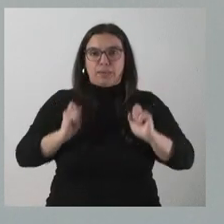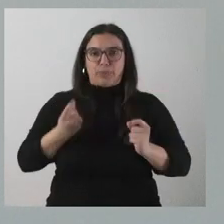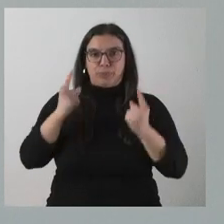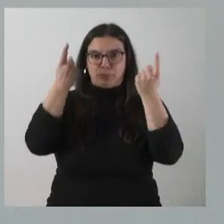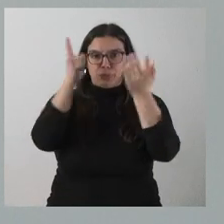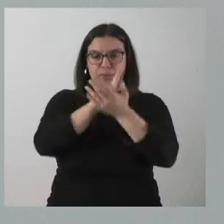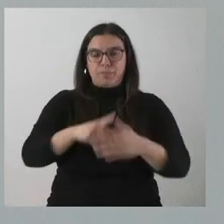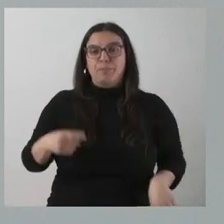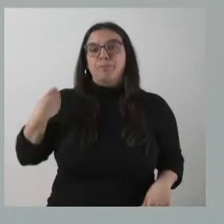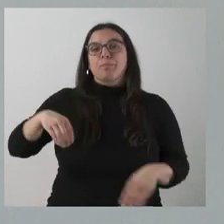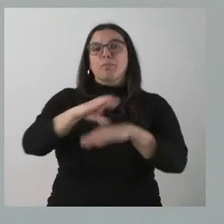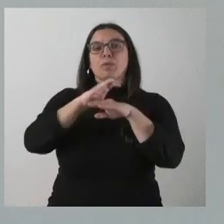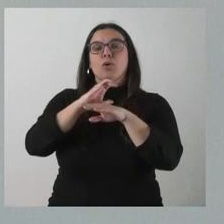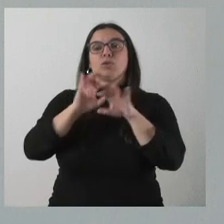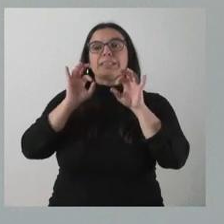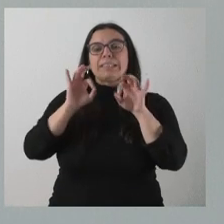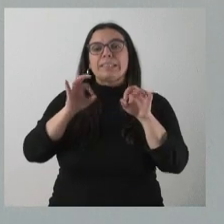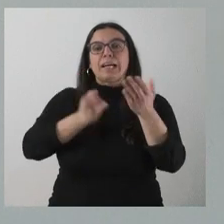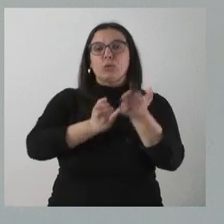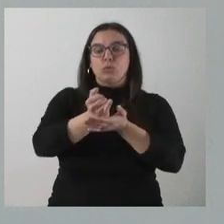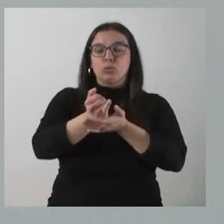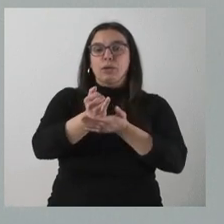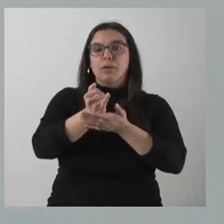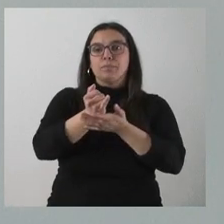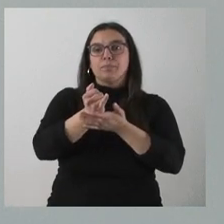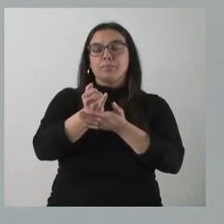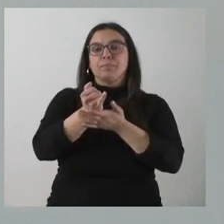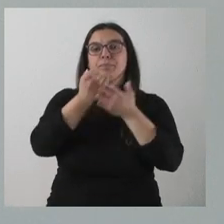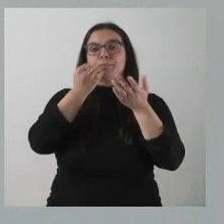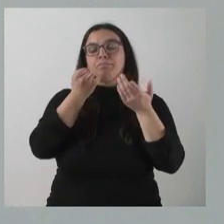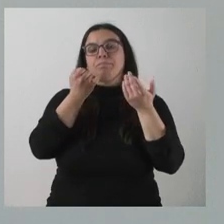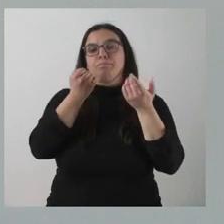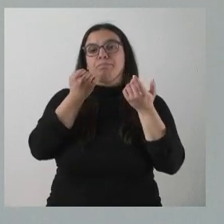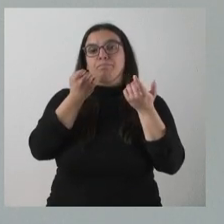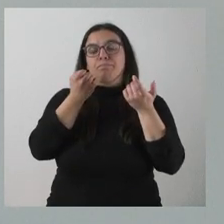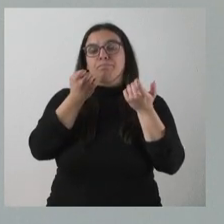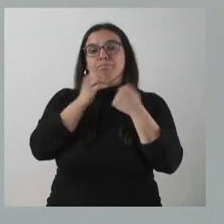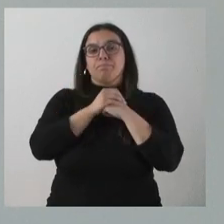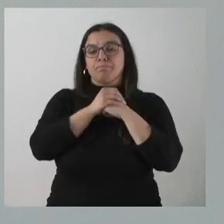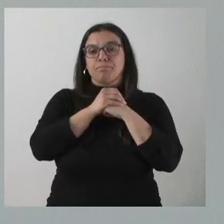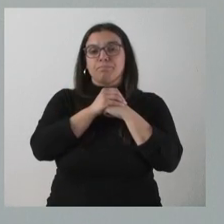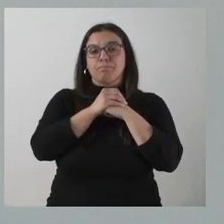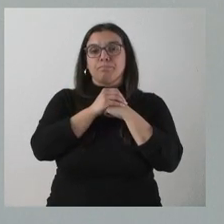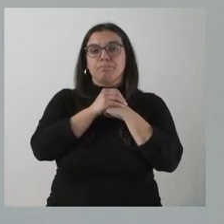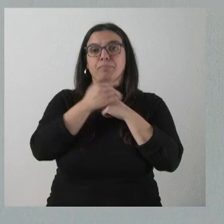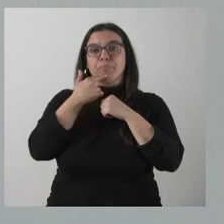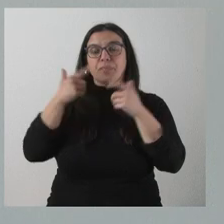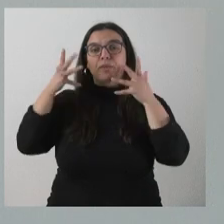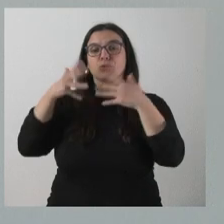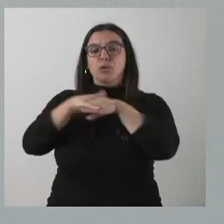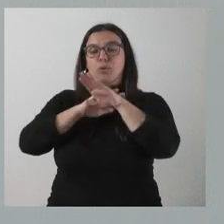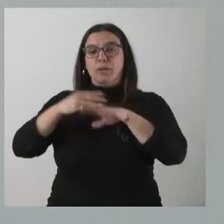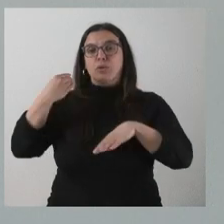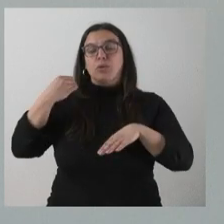Consejería de Agricultura declara, el Consejo de Gobierno, a propuesta de la